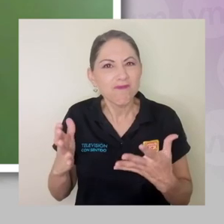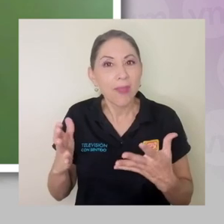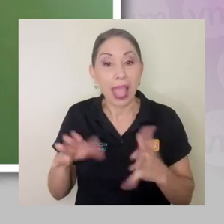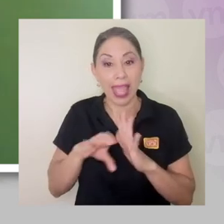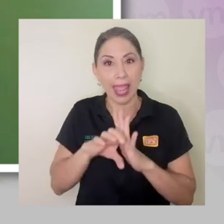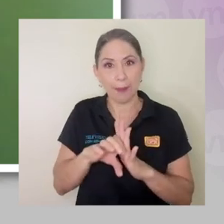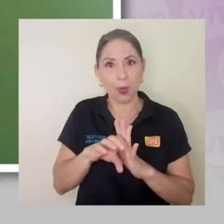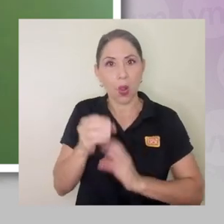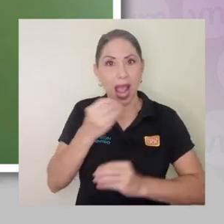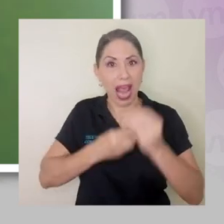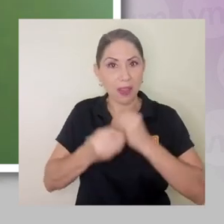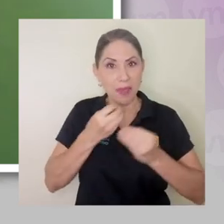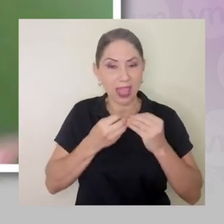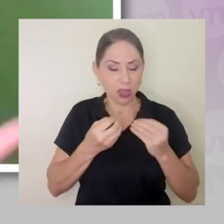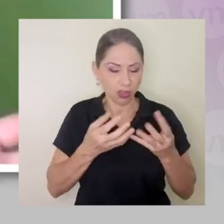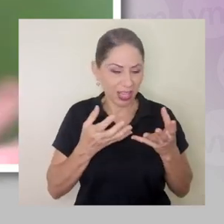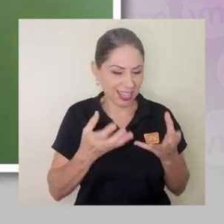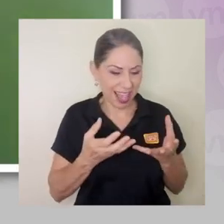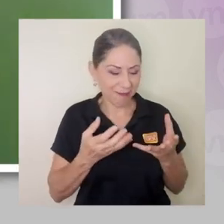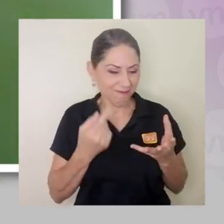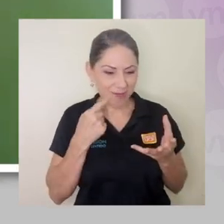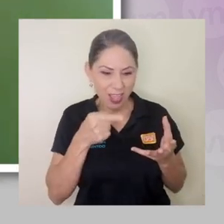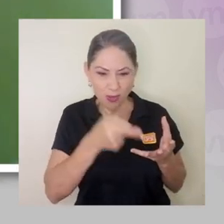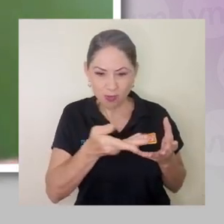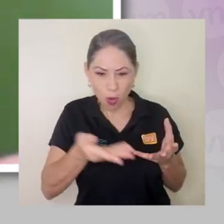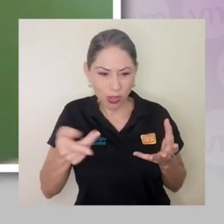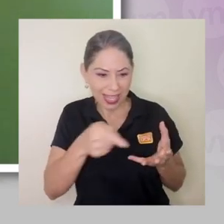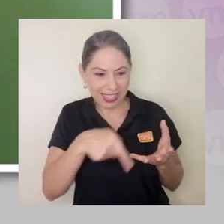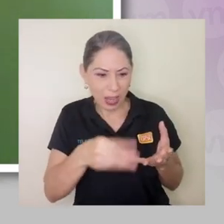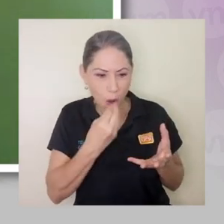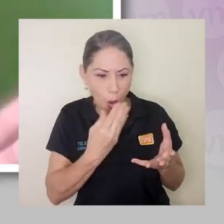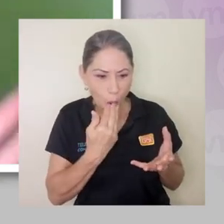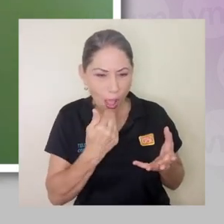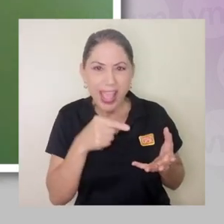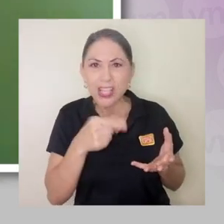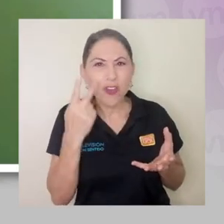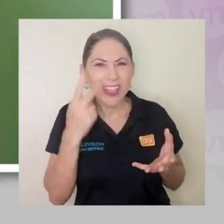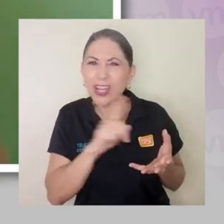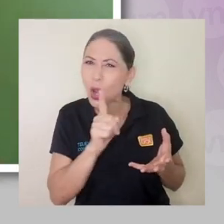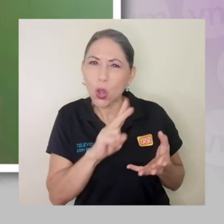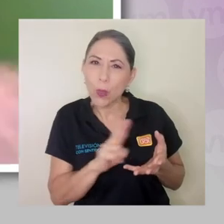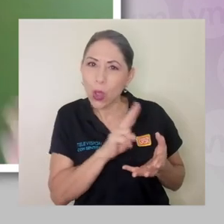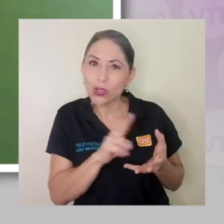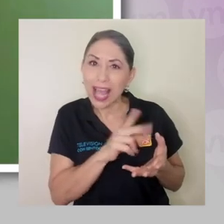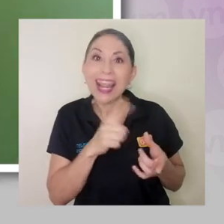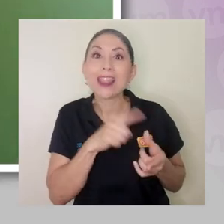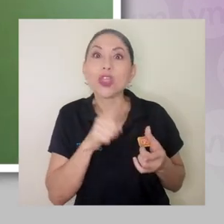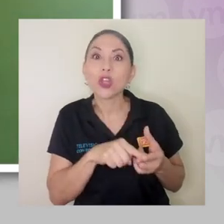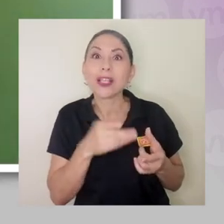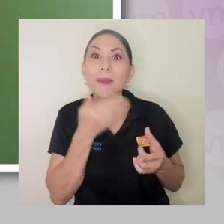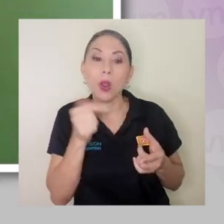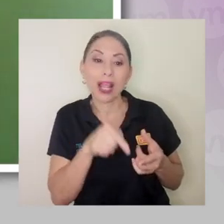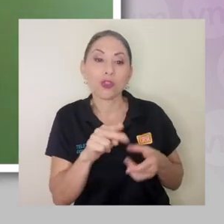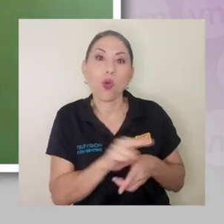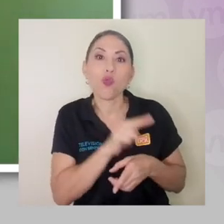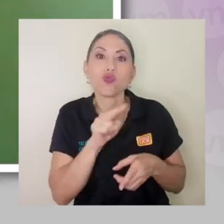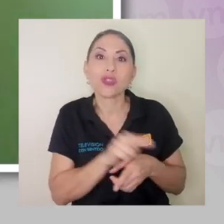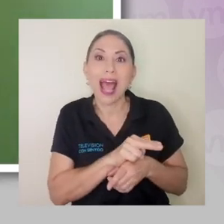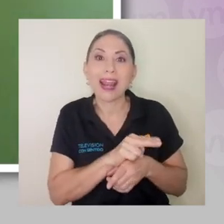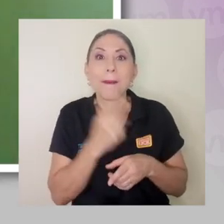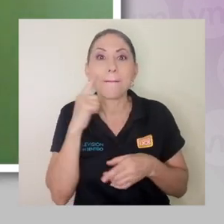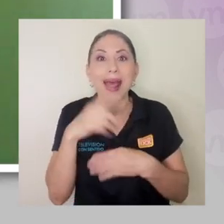los voy a consumir ya que definitivamente vi que no, la idea es que se manejen mediante el